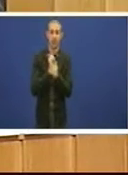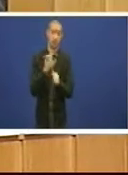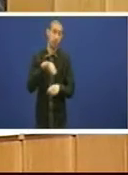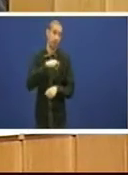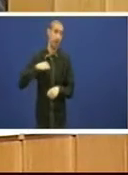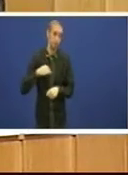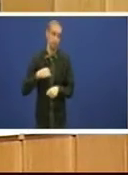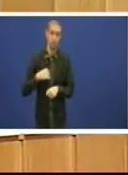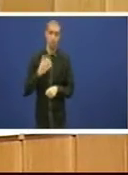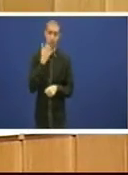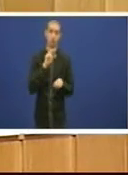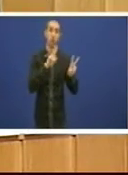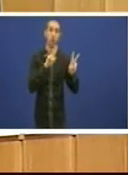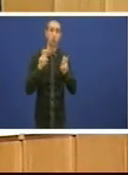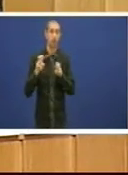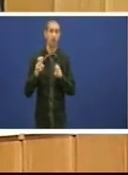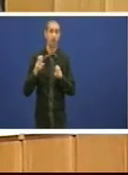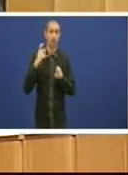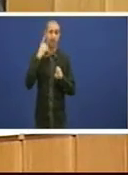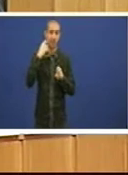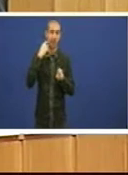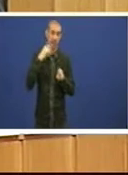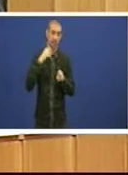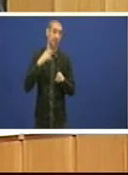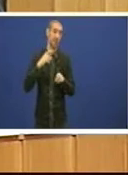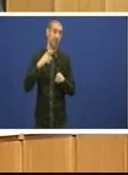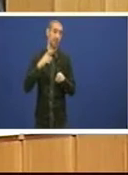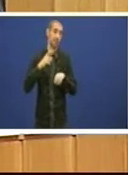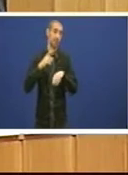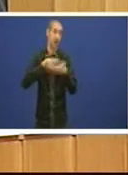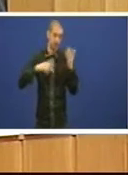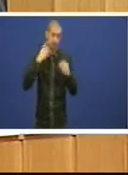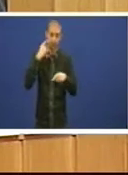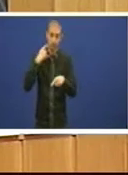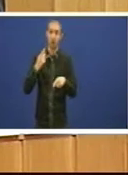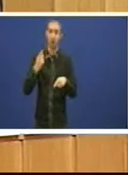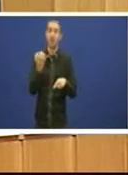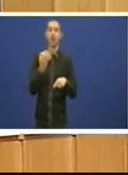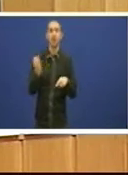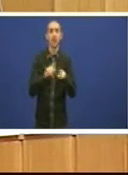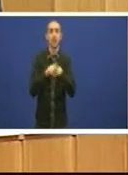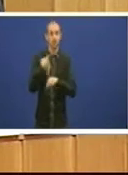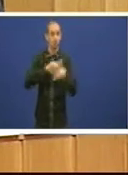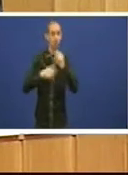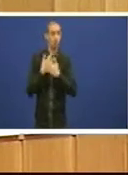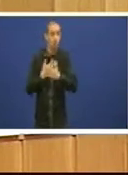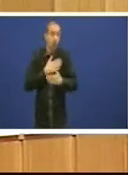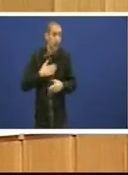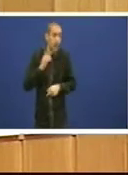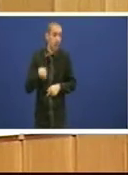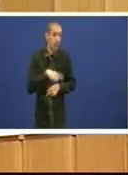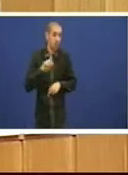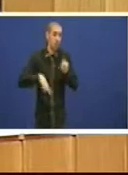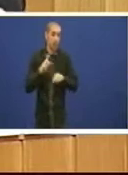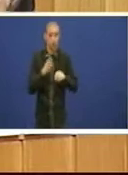como é agora Nova Galicia Banco, no millor dos casos, será unha decisión voluntaria o que se dedica para manter